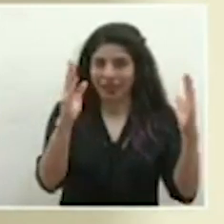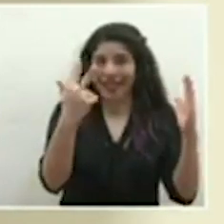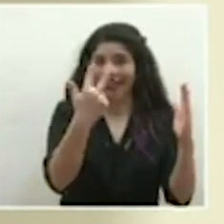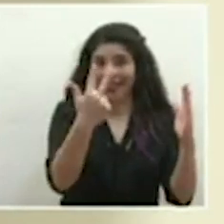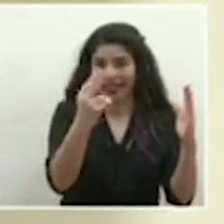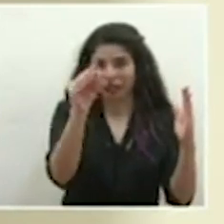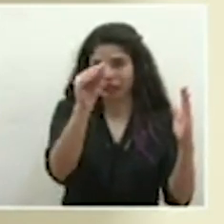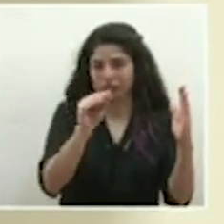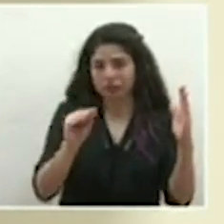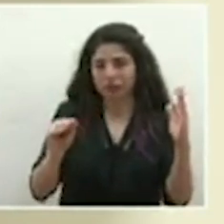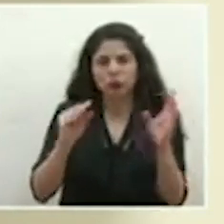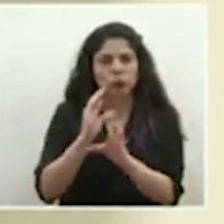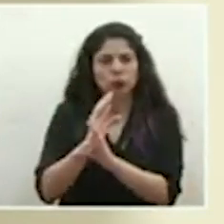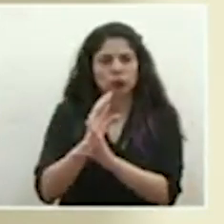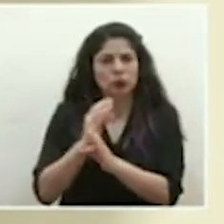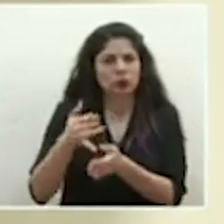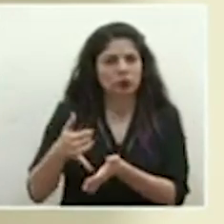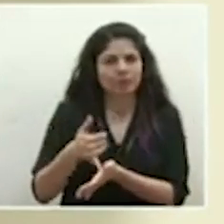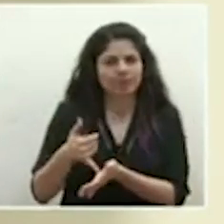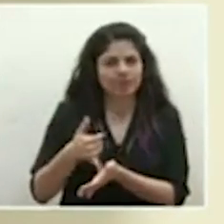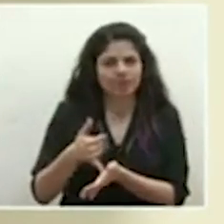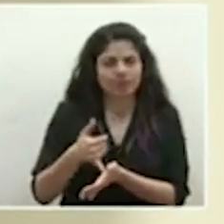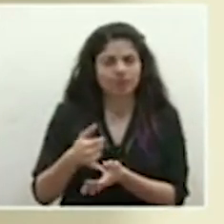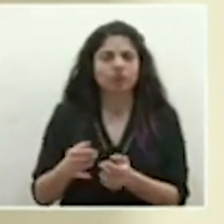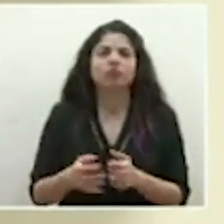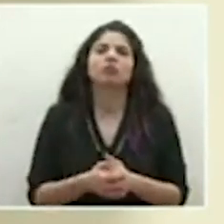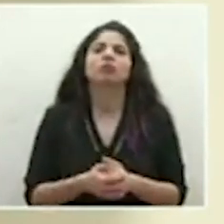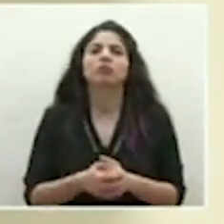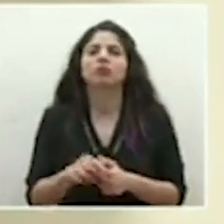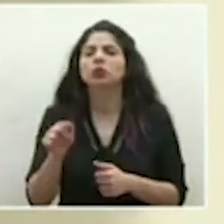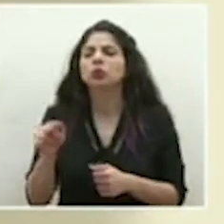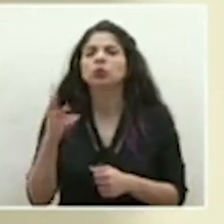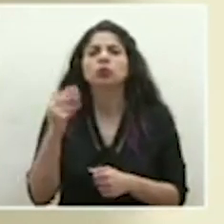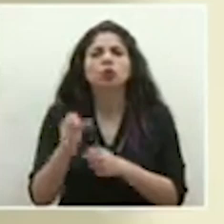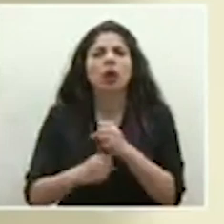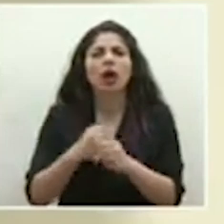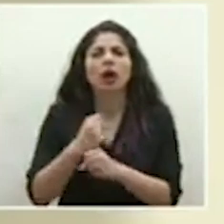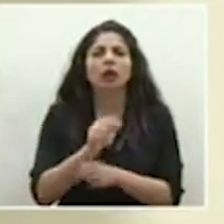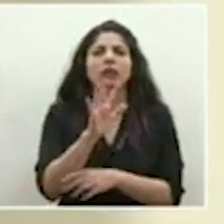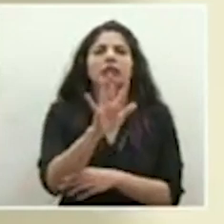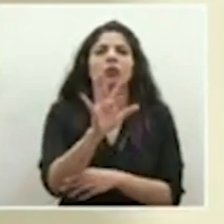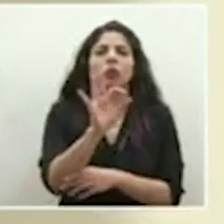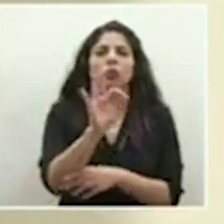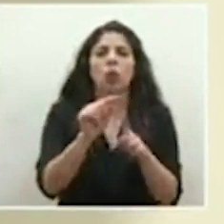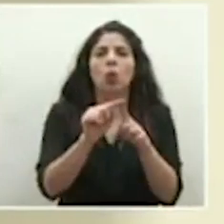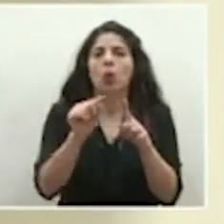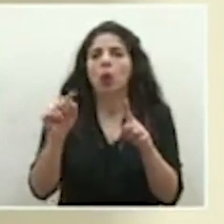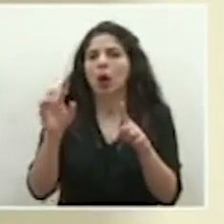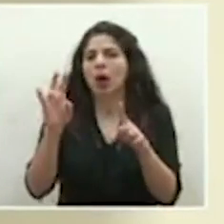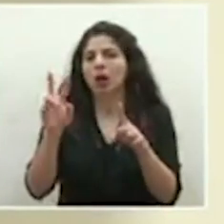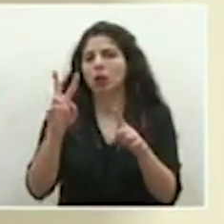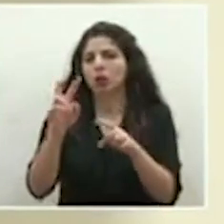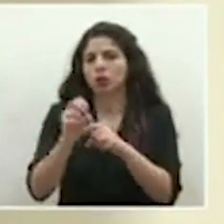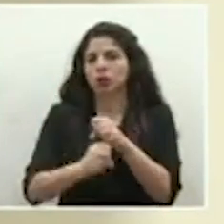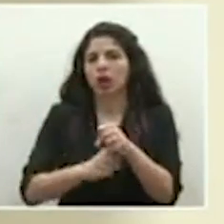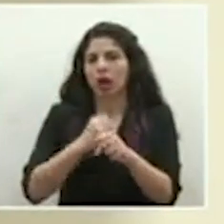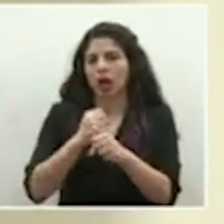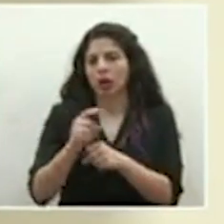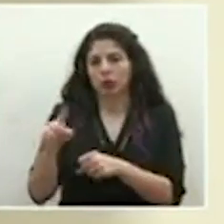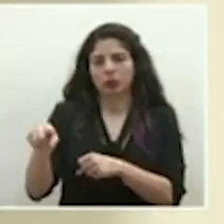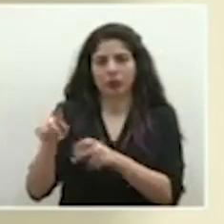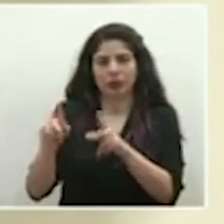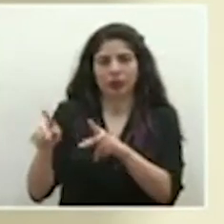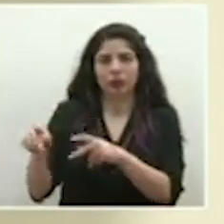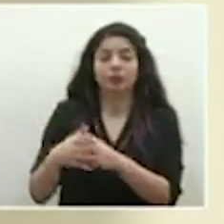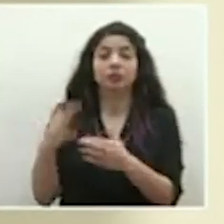están en cuidados intensivos y van desde 59 hasta 72 años estas personas. Hasta